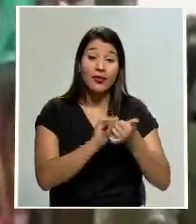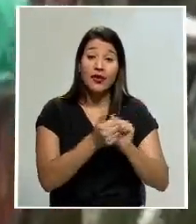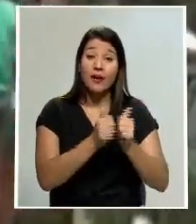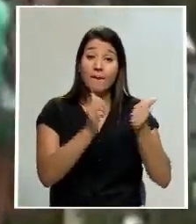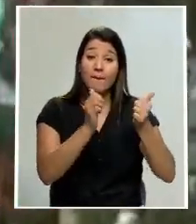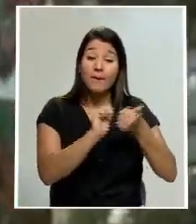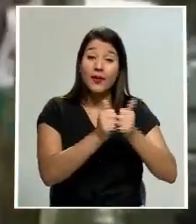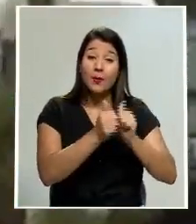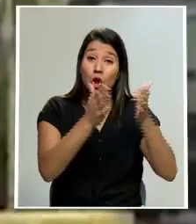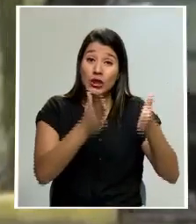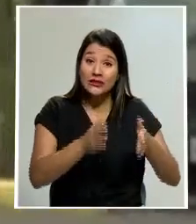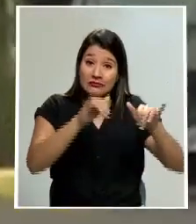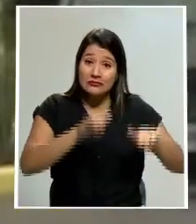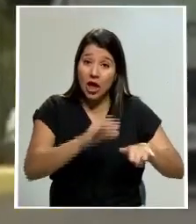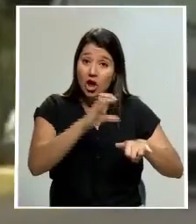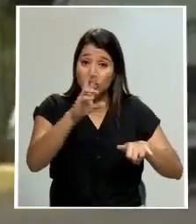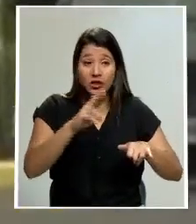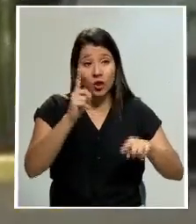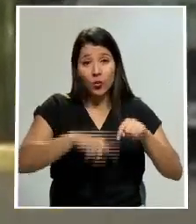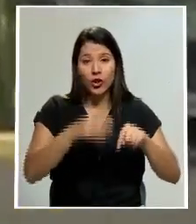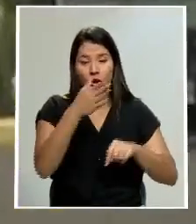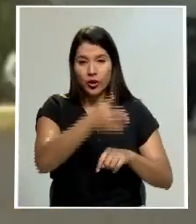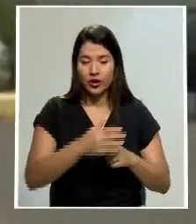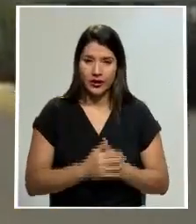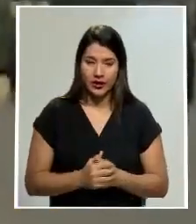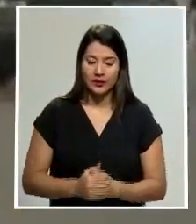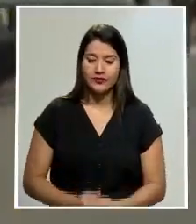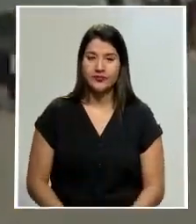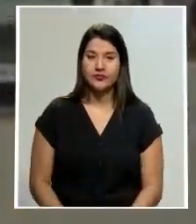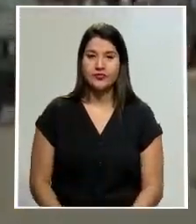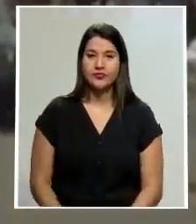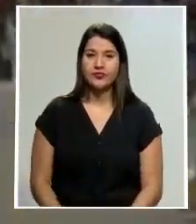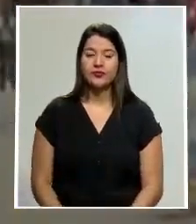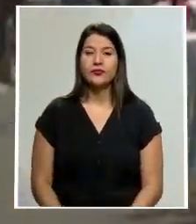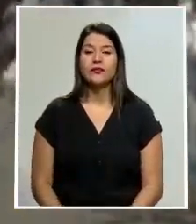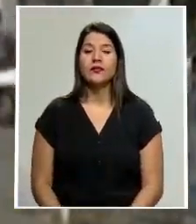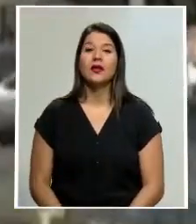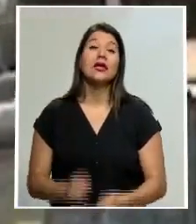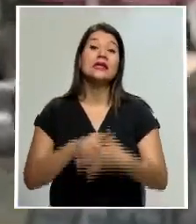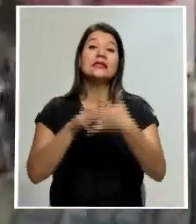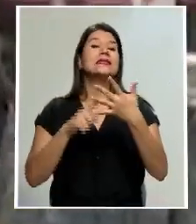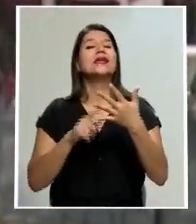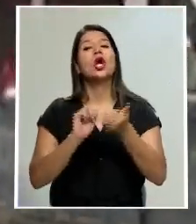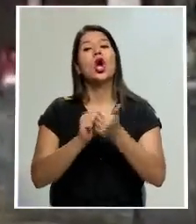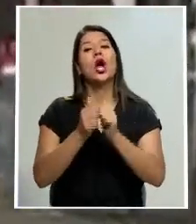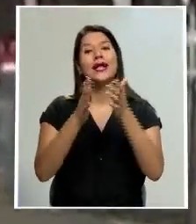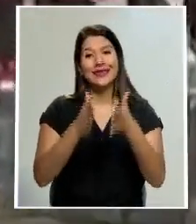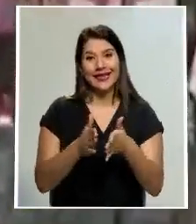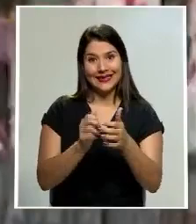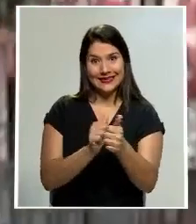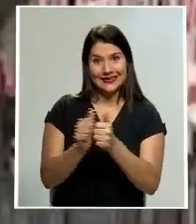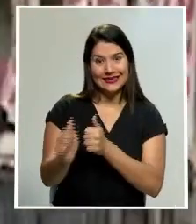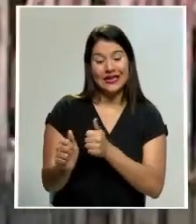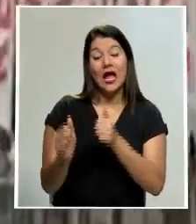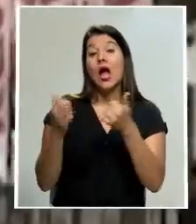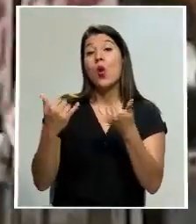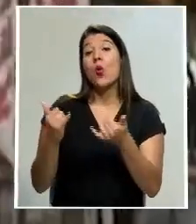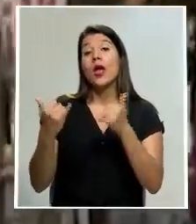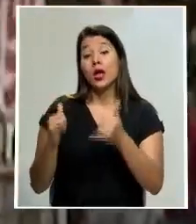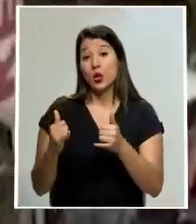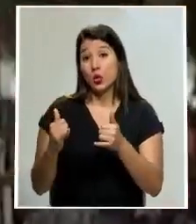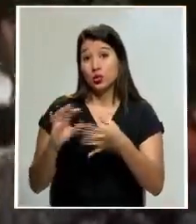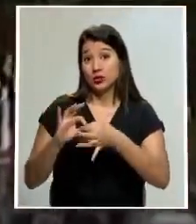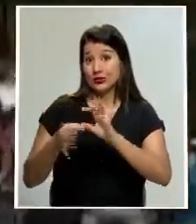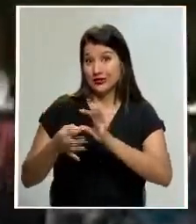y Melissa Calvo en atletismo, además de Andrés Molina en parate y con dos son los atletas clasificados a las justas niponas